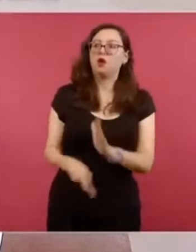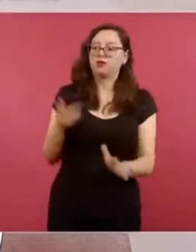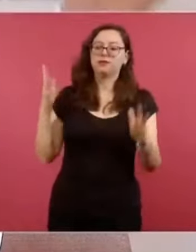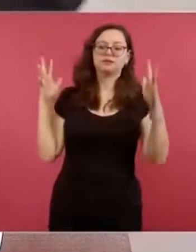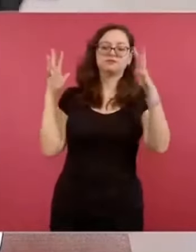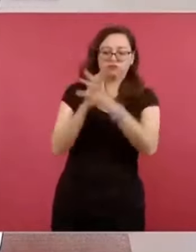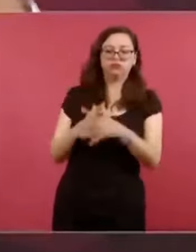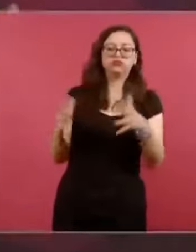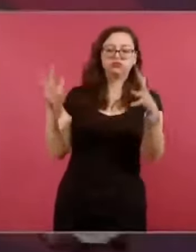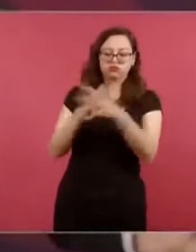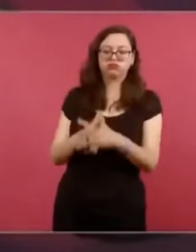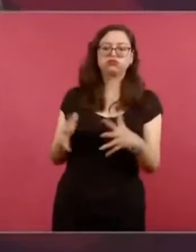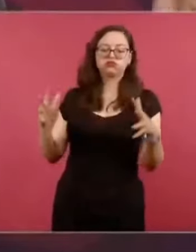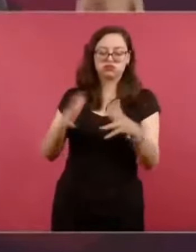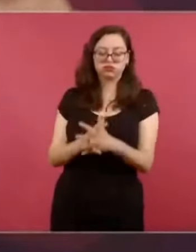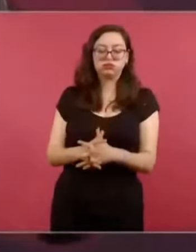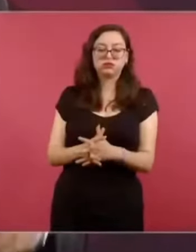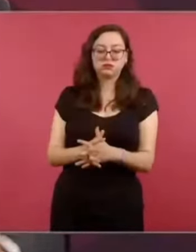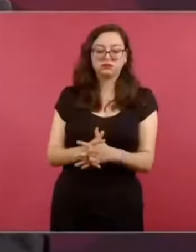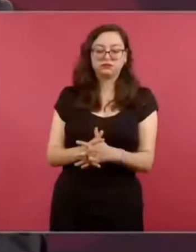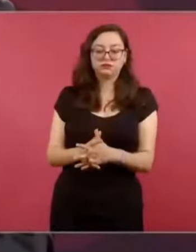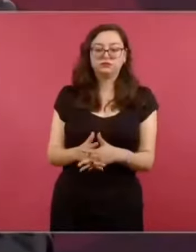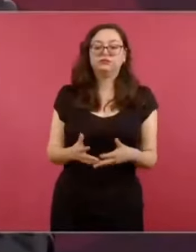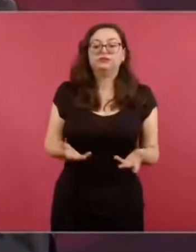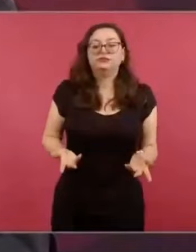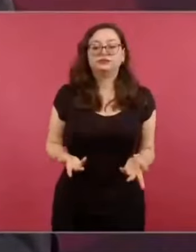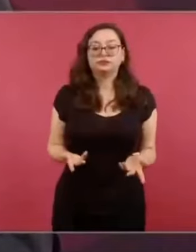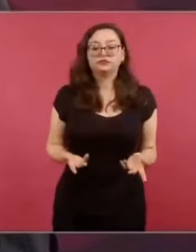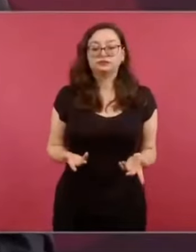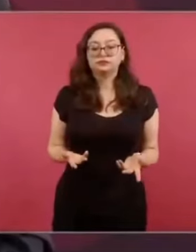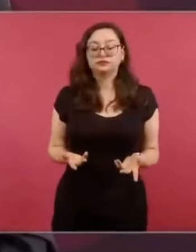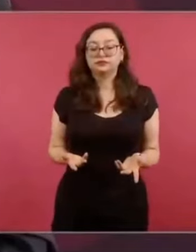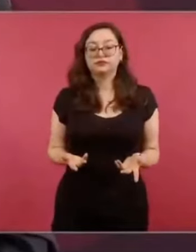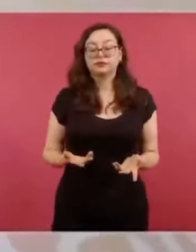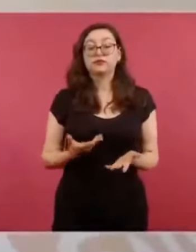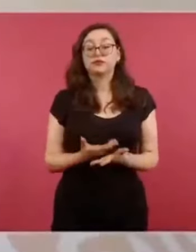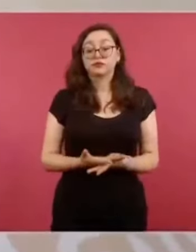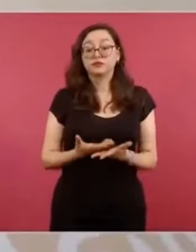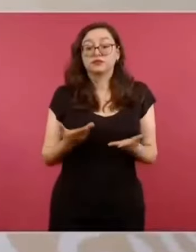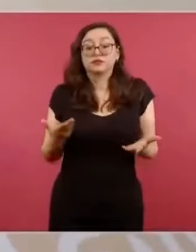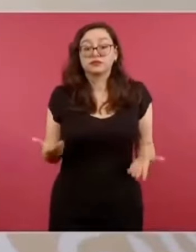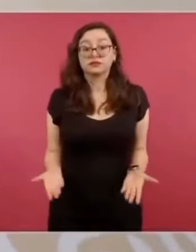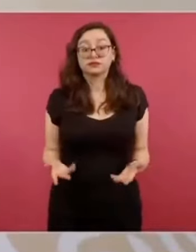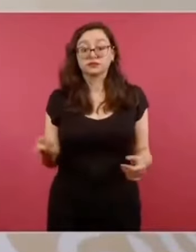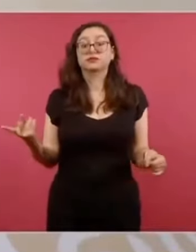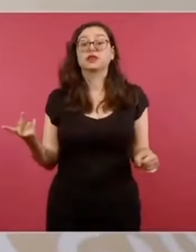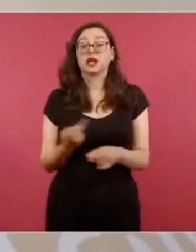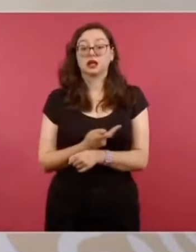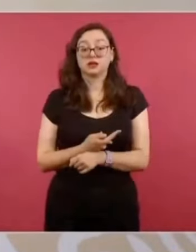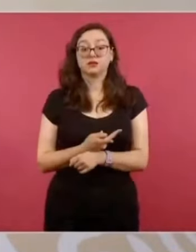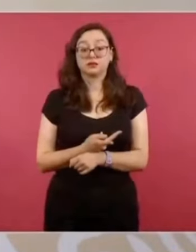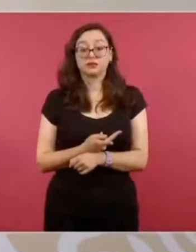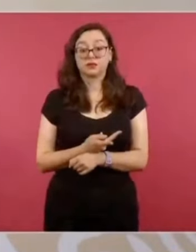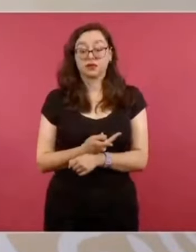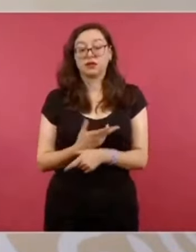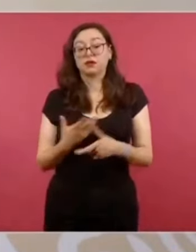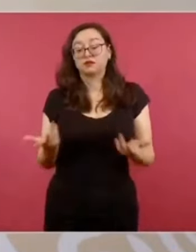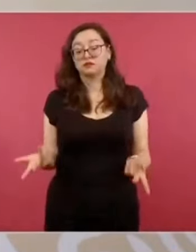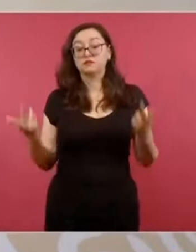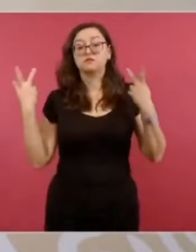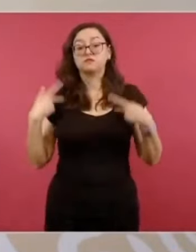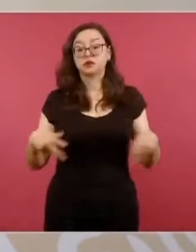Ahora fíjense lo que son las cosas, quienes se fueron en esas condiciones, expulsados